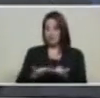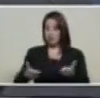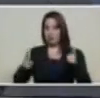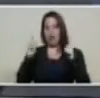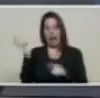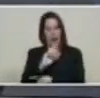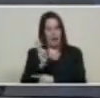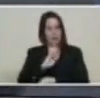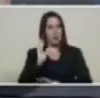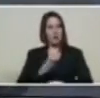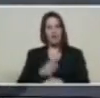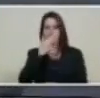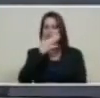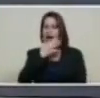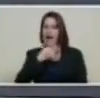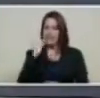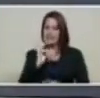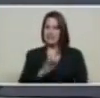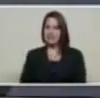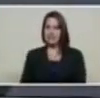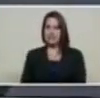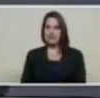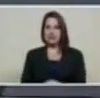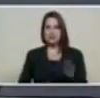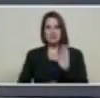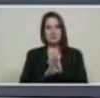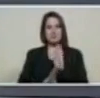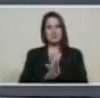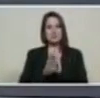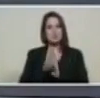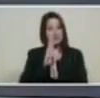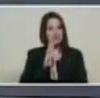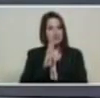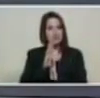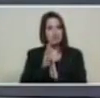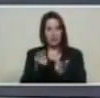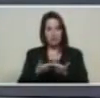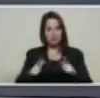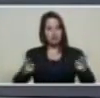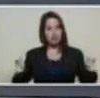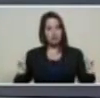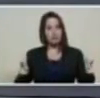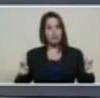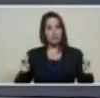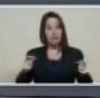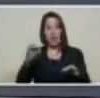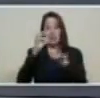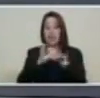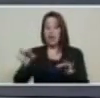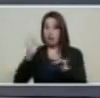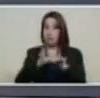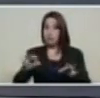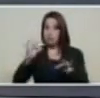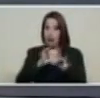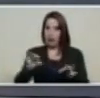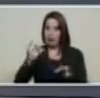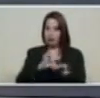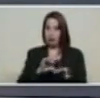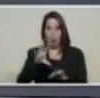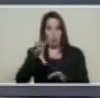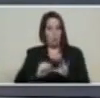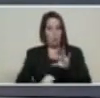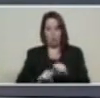para el desarrollo total y amplio del petro y su despliegue como